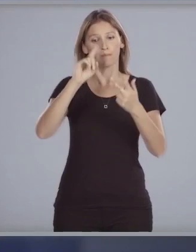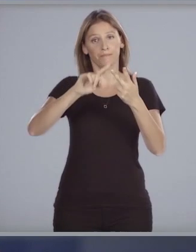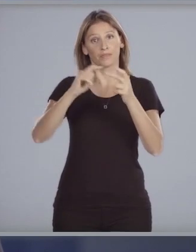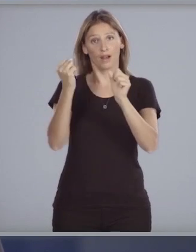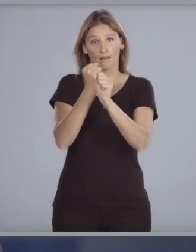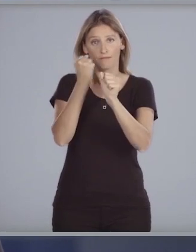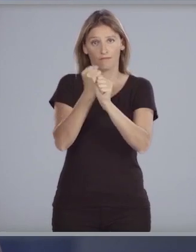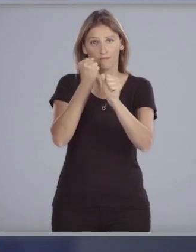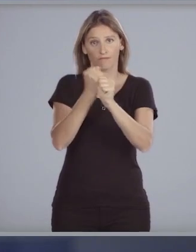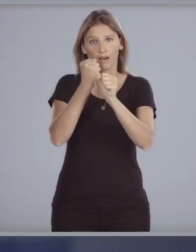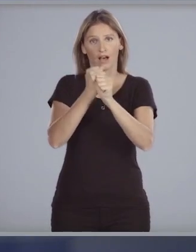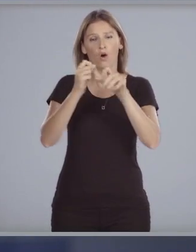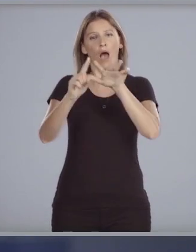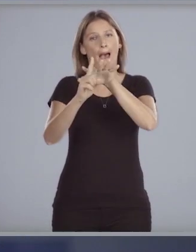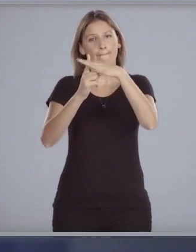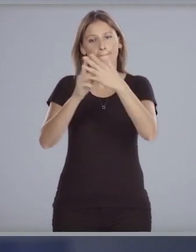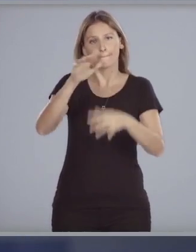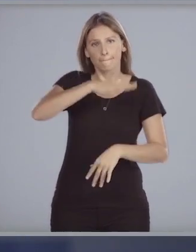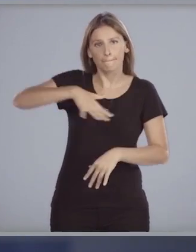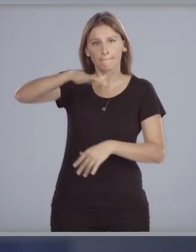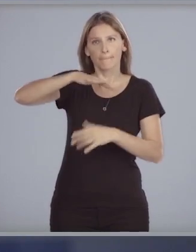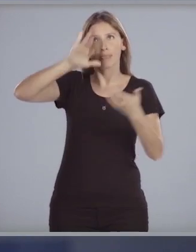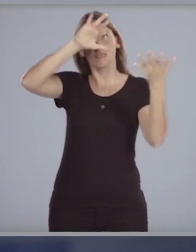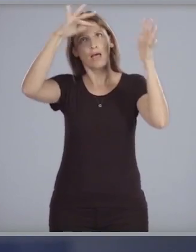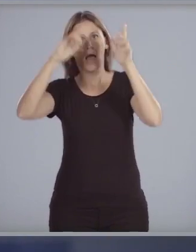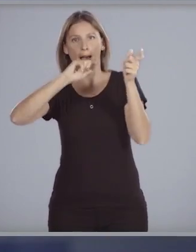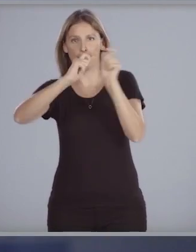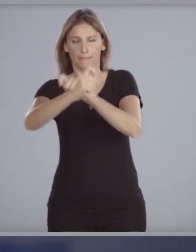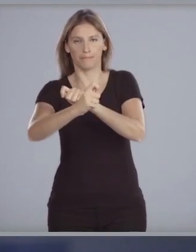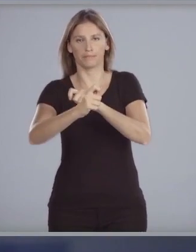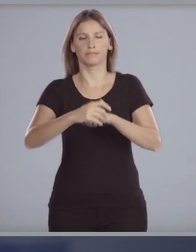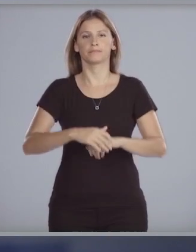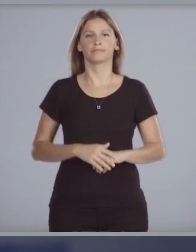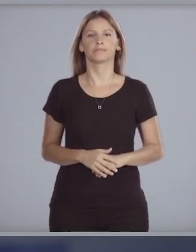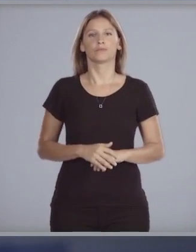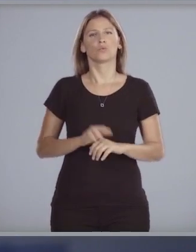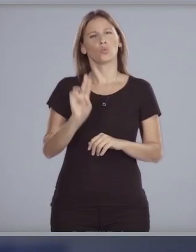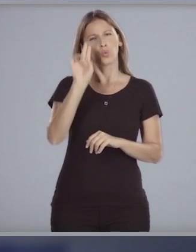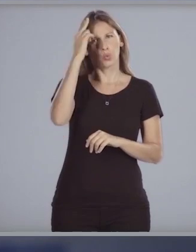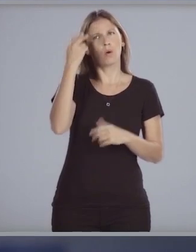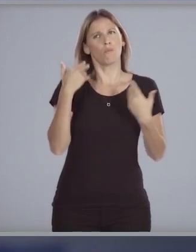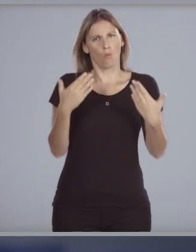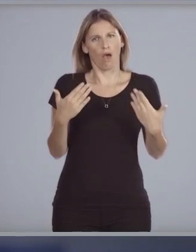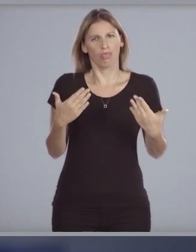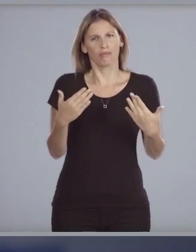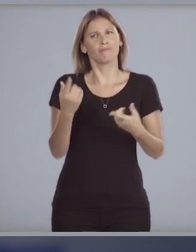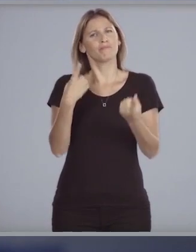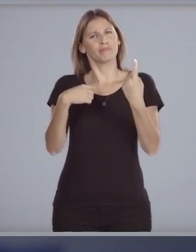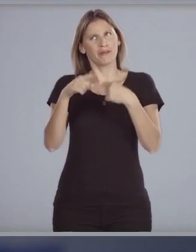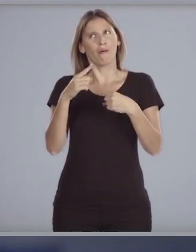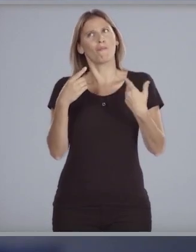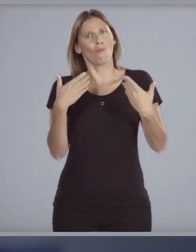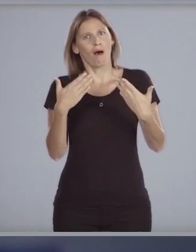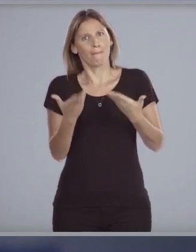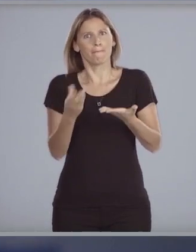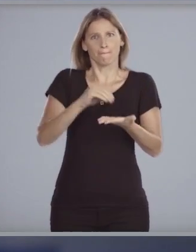el trabajo el medio ambiente y el cambio climático Uruguay puede pero